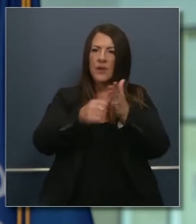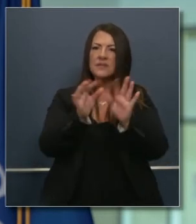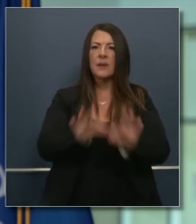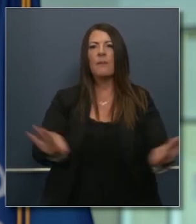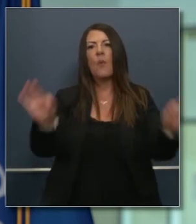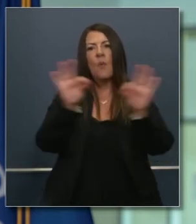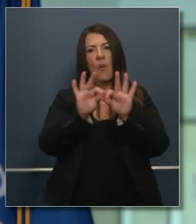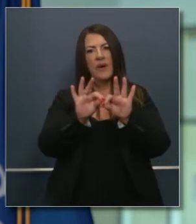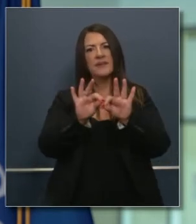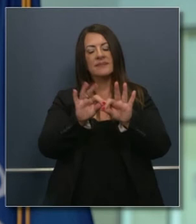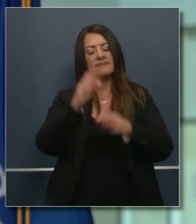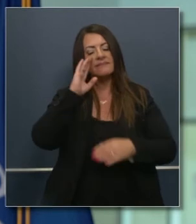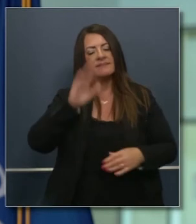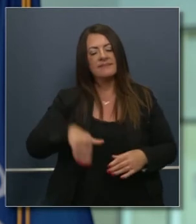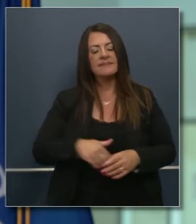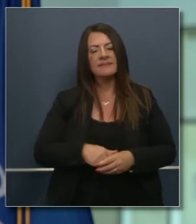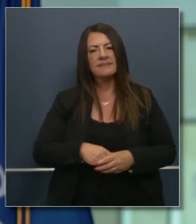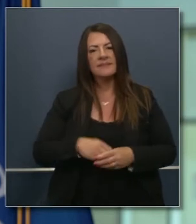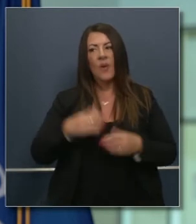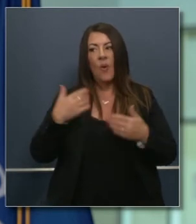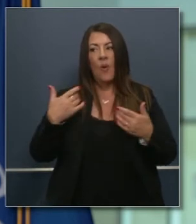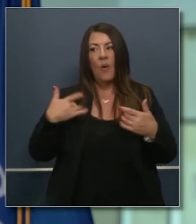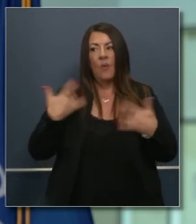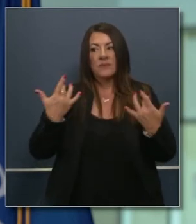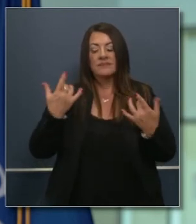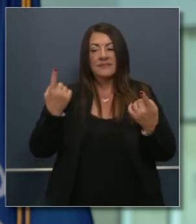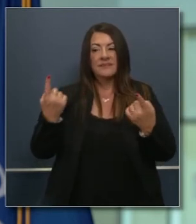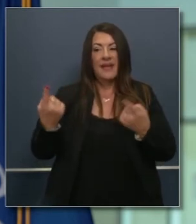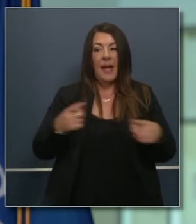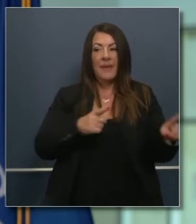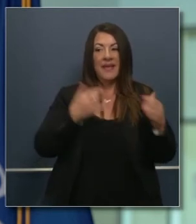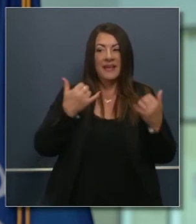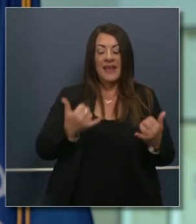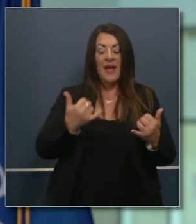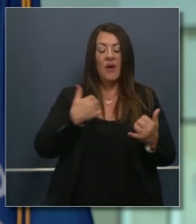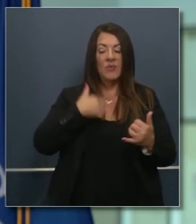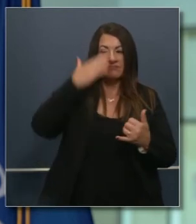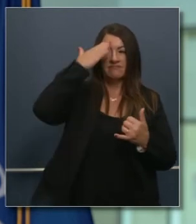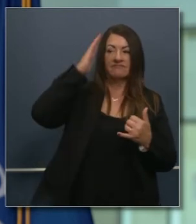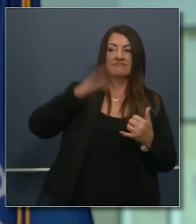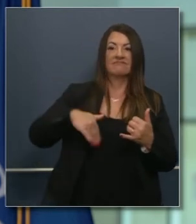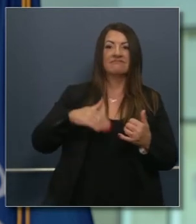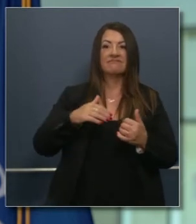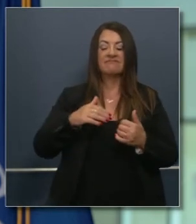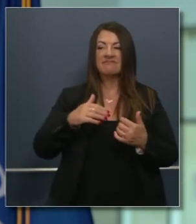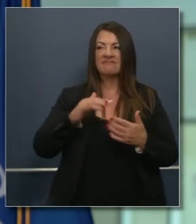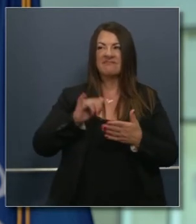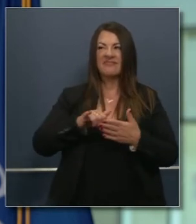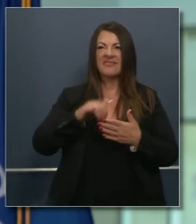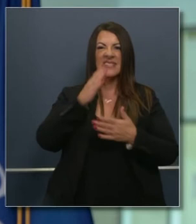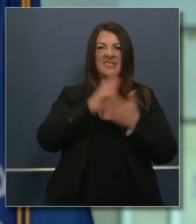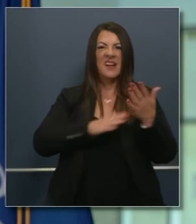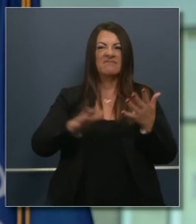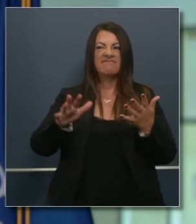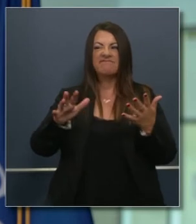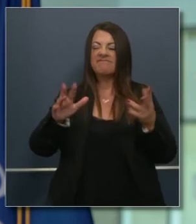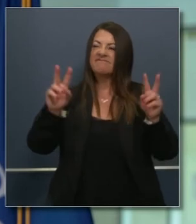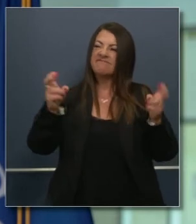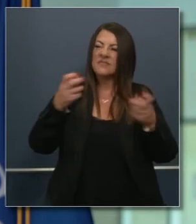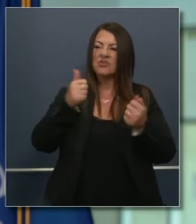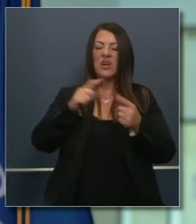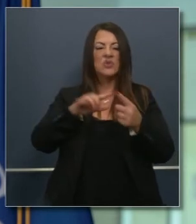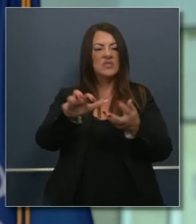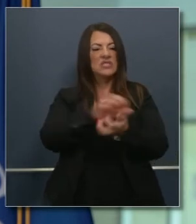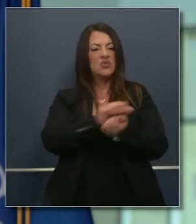forma visionarios porque ahora vemos lo importante que son esos 17 días con lo que está pasando ahora que para mí es vandalismo